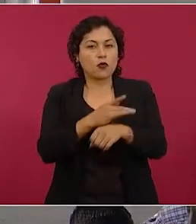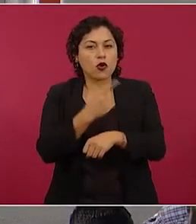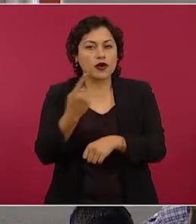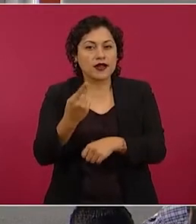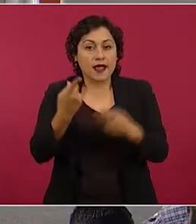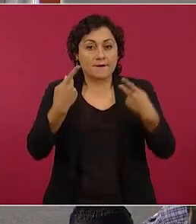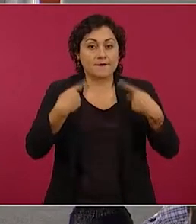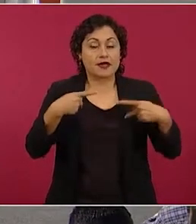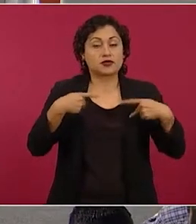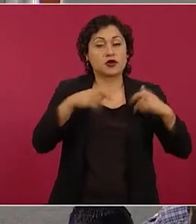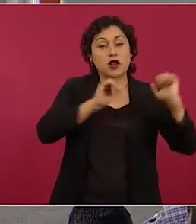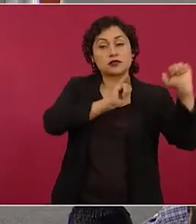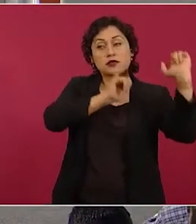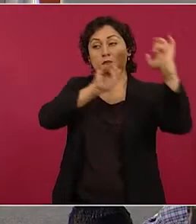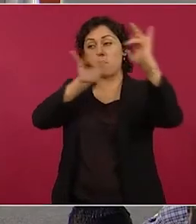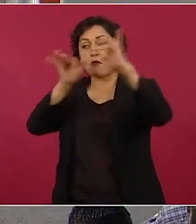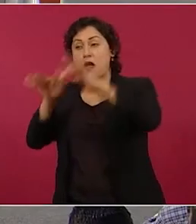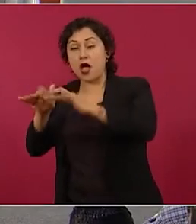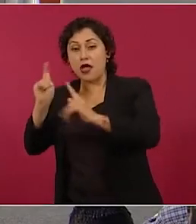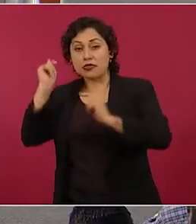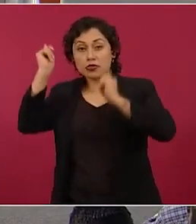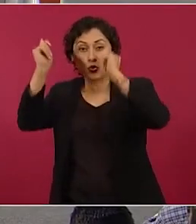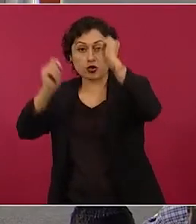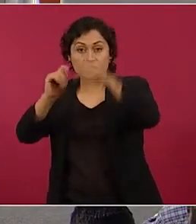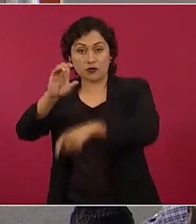no sólo disfruten